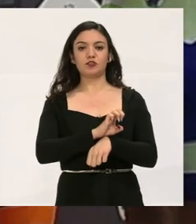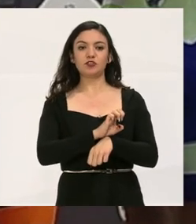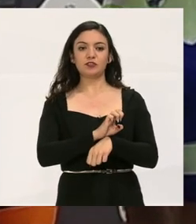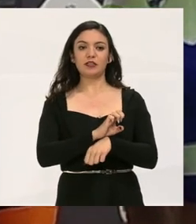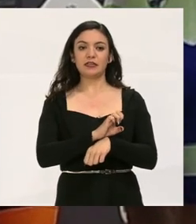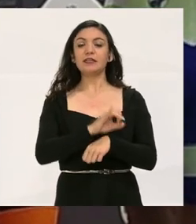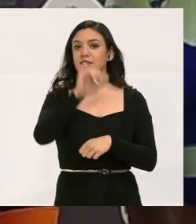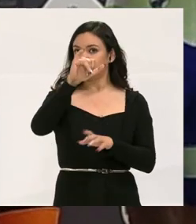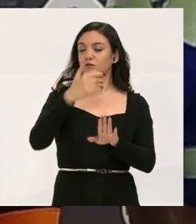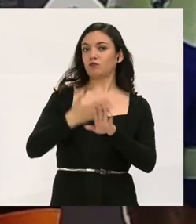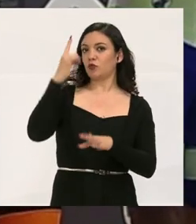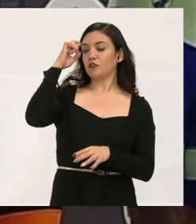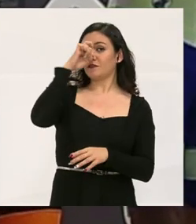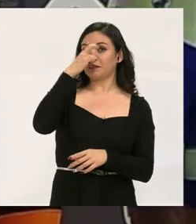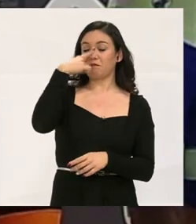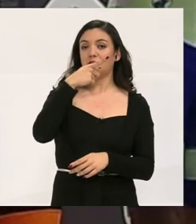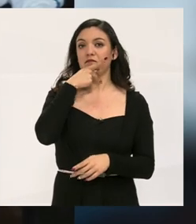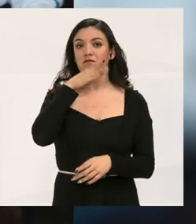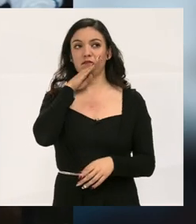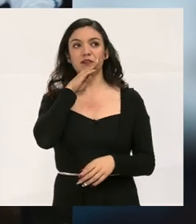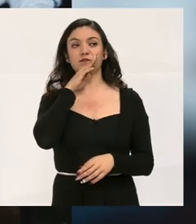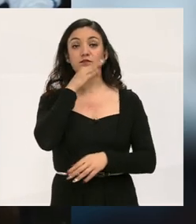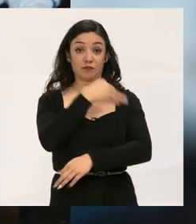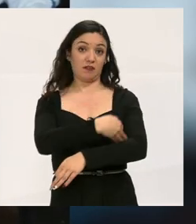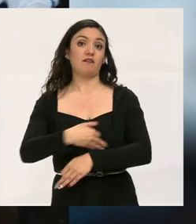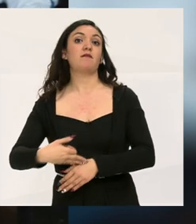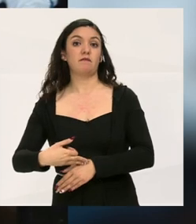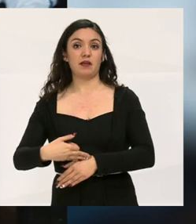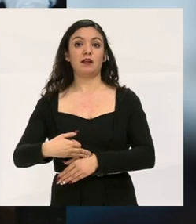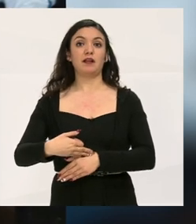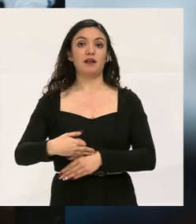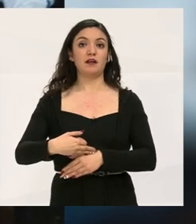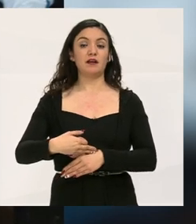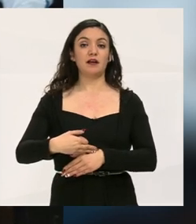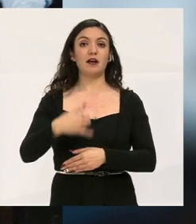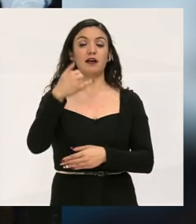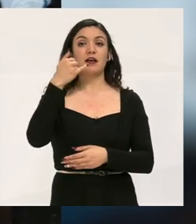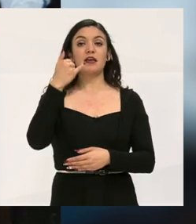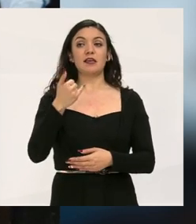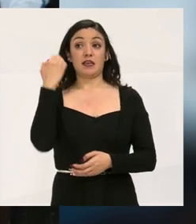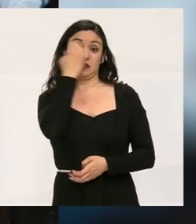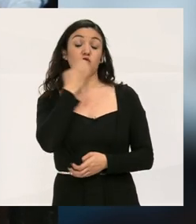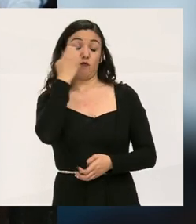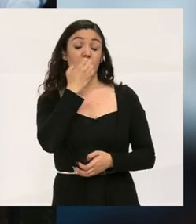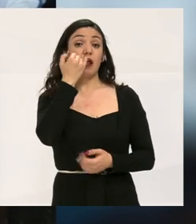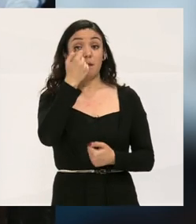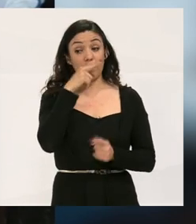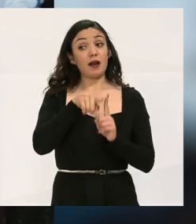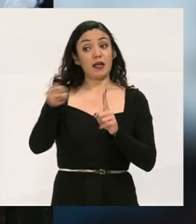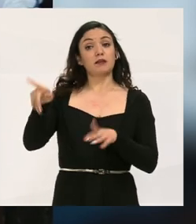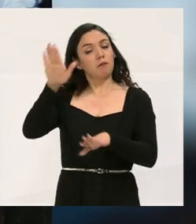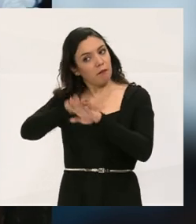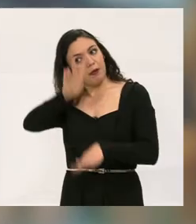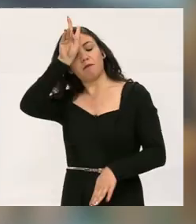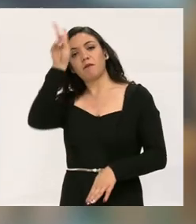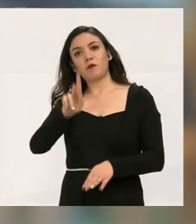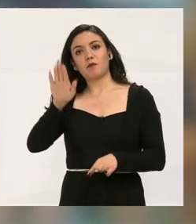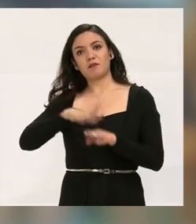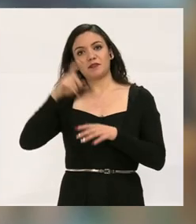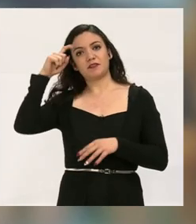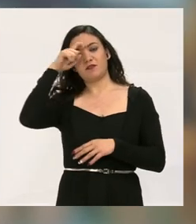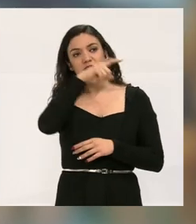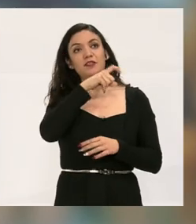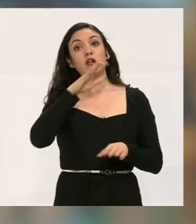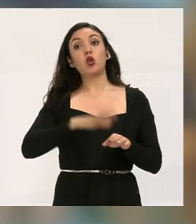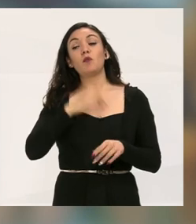secundaria hubiera terminado. Entonces, sí es muy difícil para papás, familia y